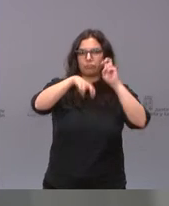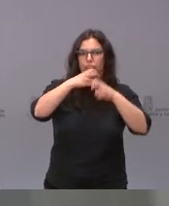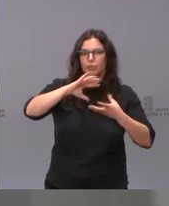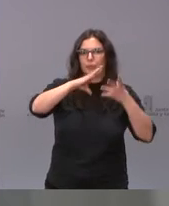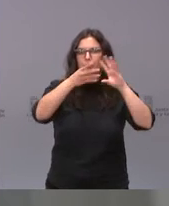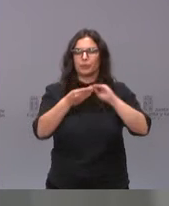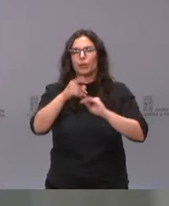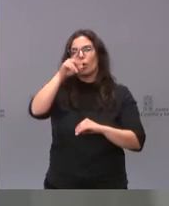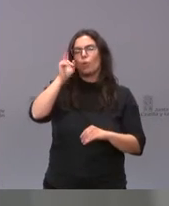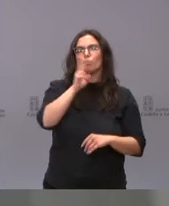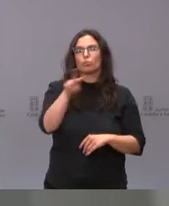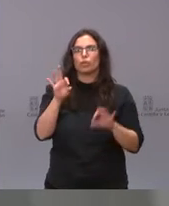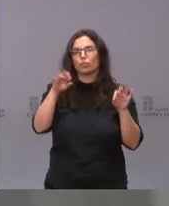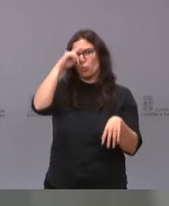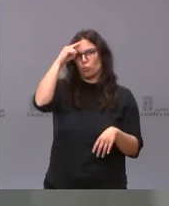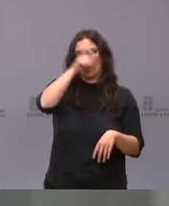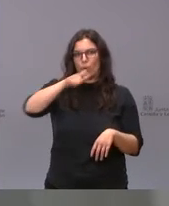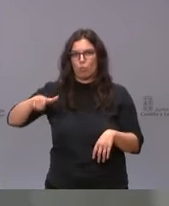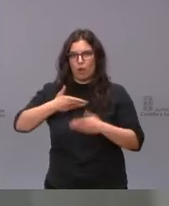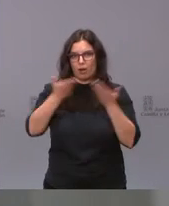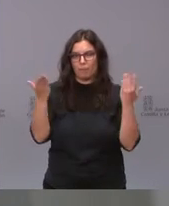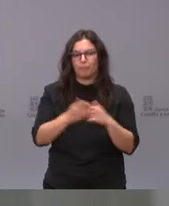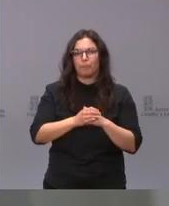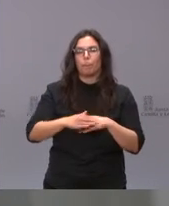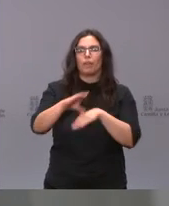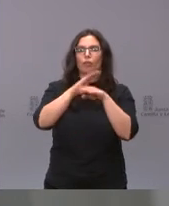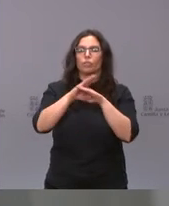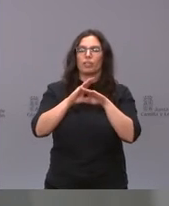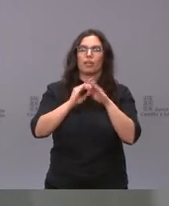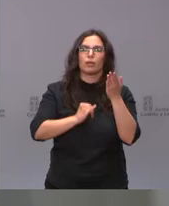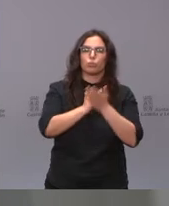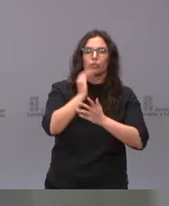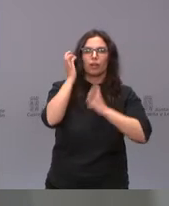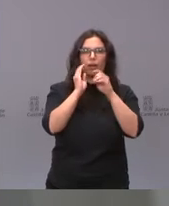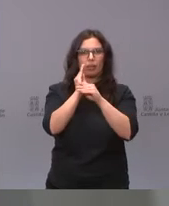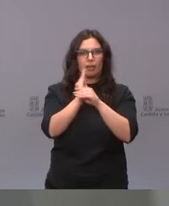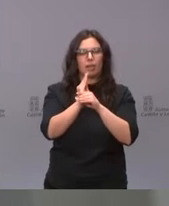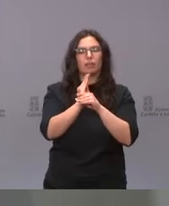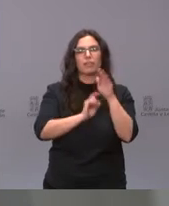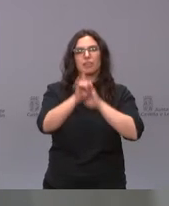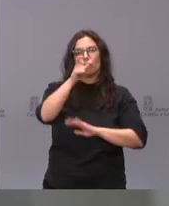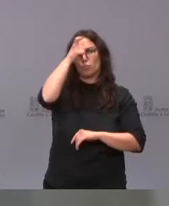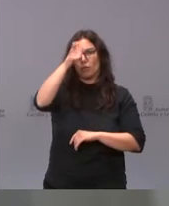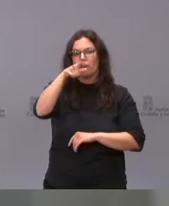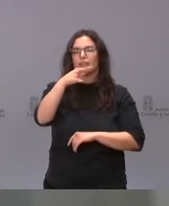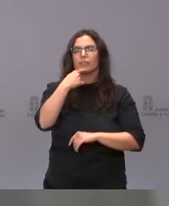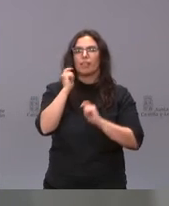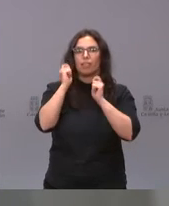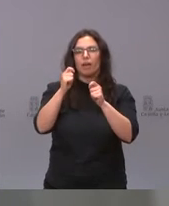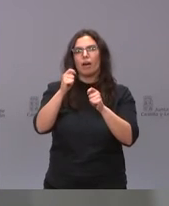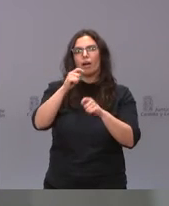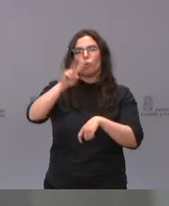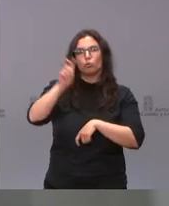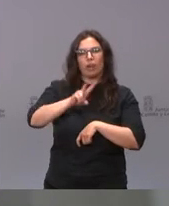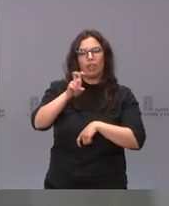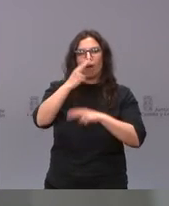cultura popular. La Consejería de Agricultura, Ganadería y Desarrollo Rural declara de utilidad pública y de